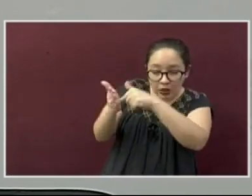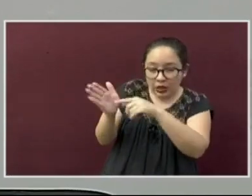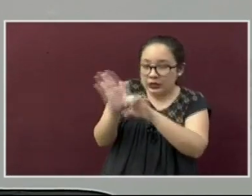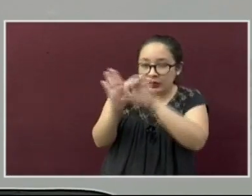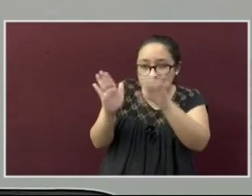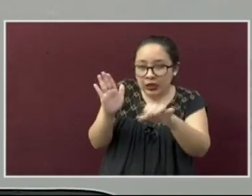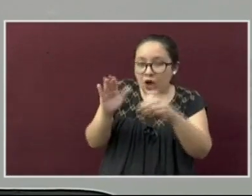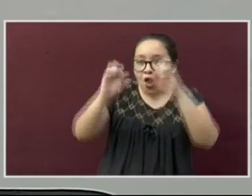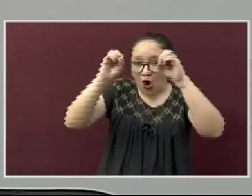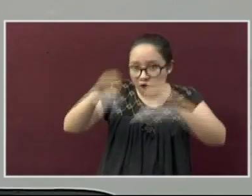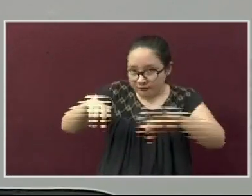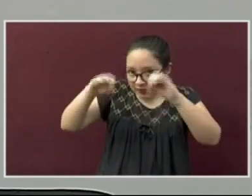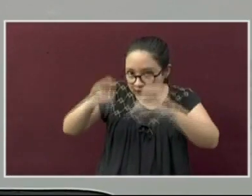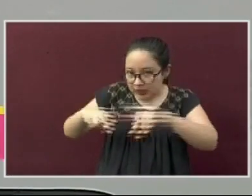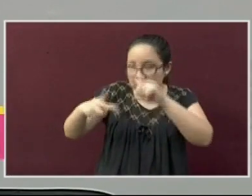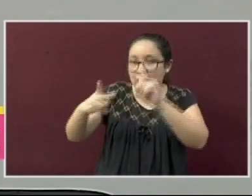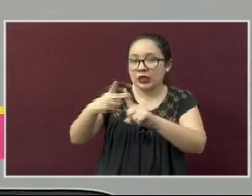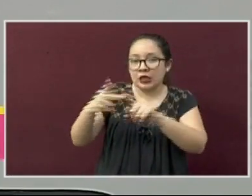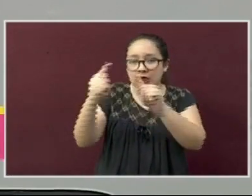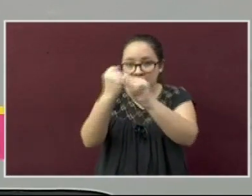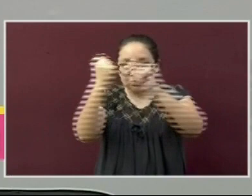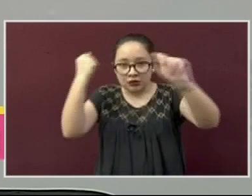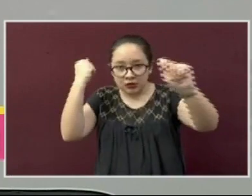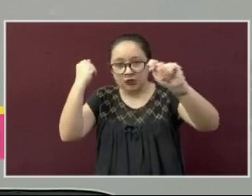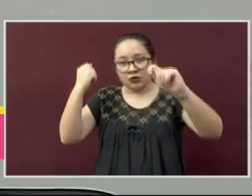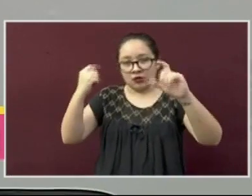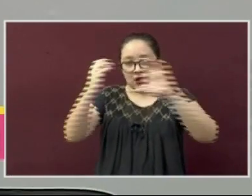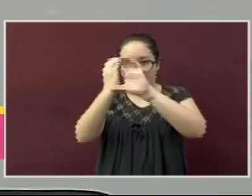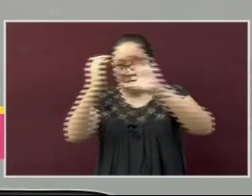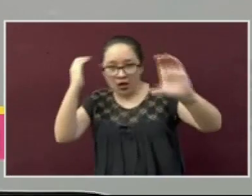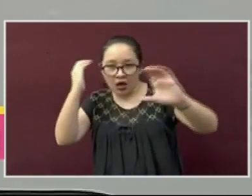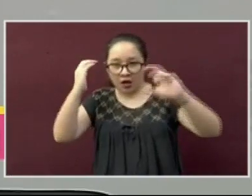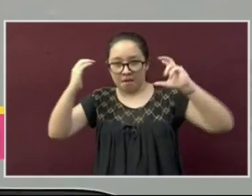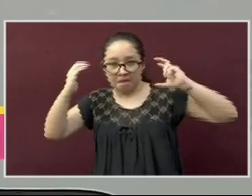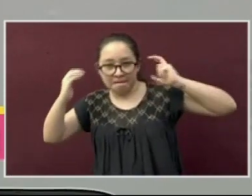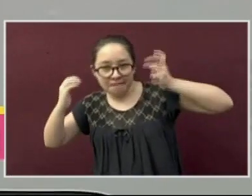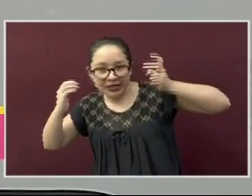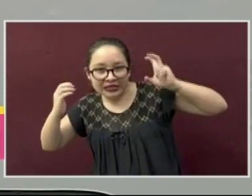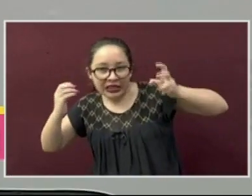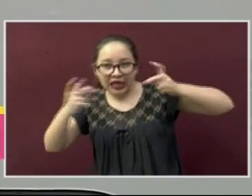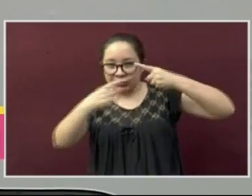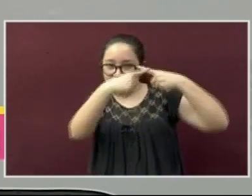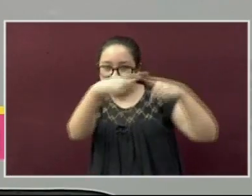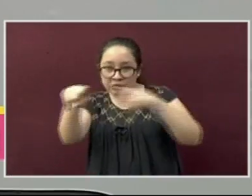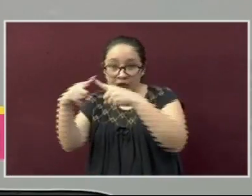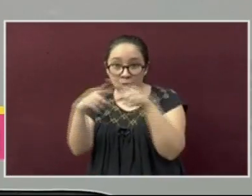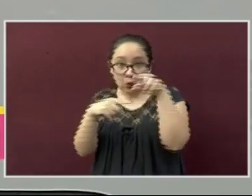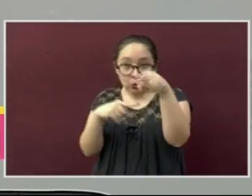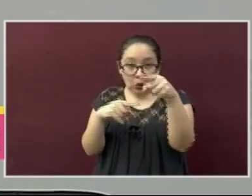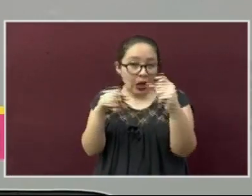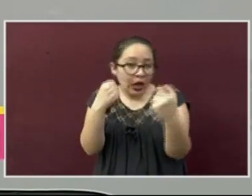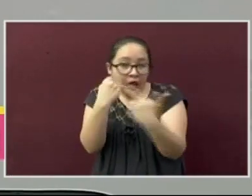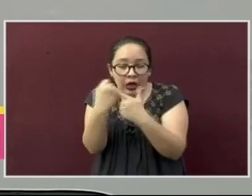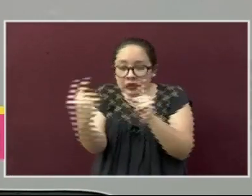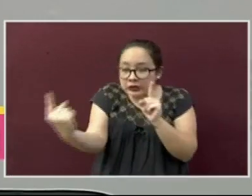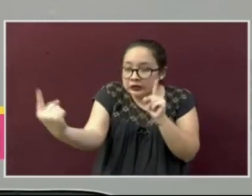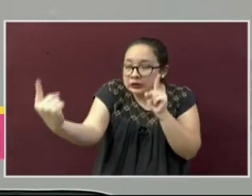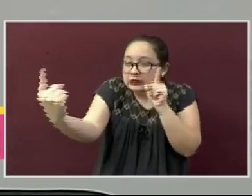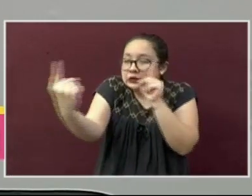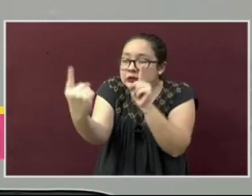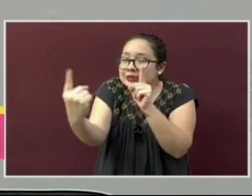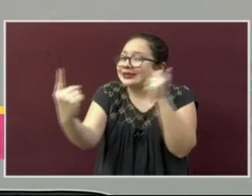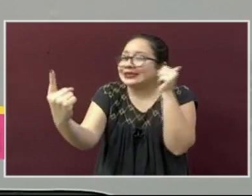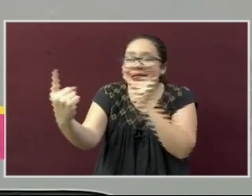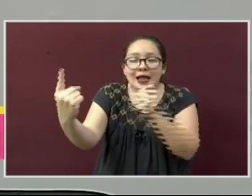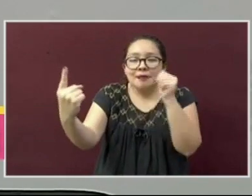ejemplo oficinas o el transporte público, es decir, si vas a hablar o aproximarte a otras personas, se debe tener